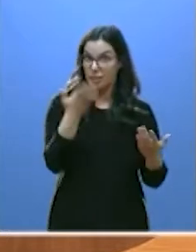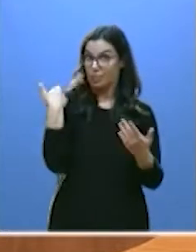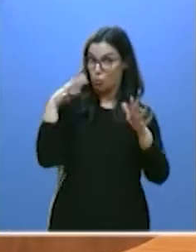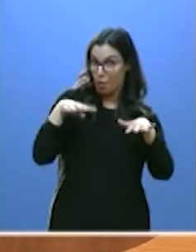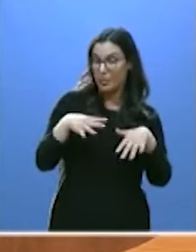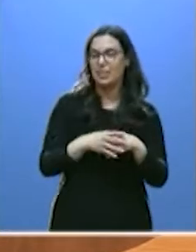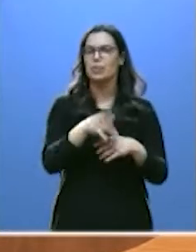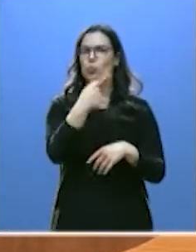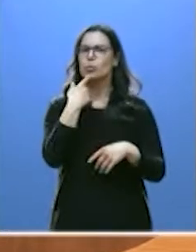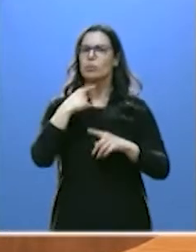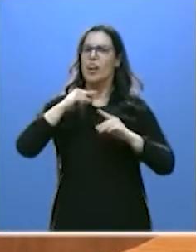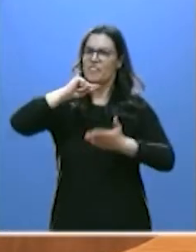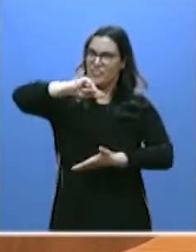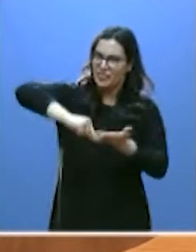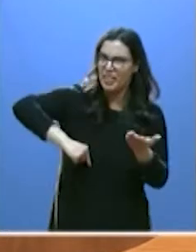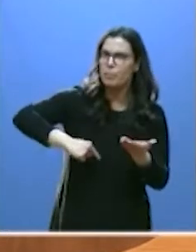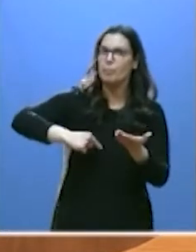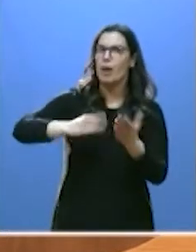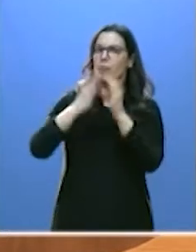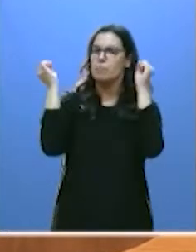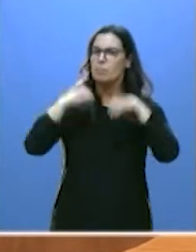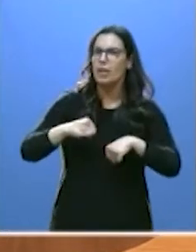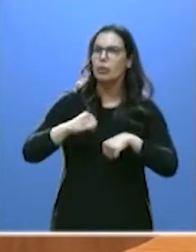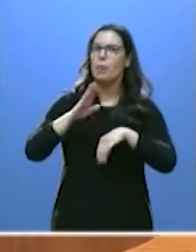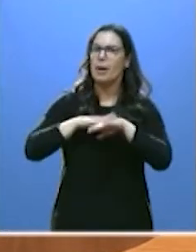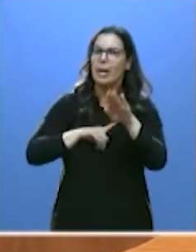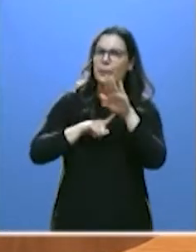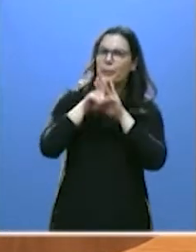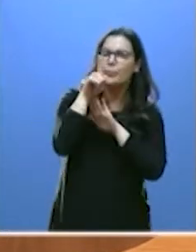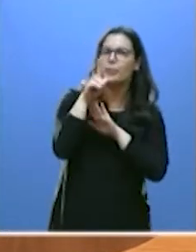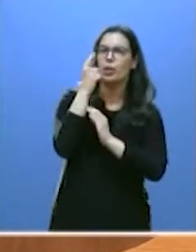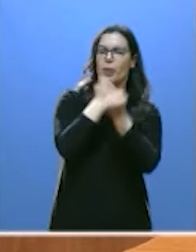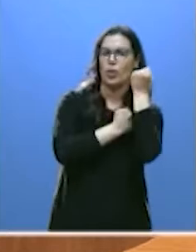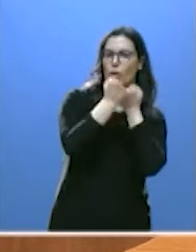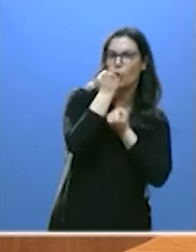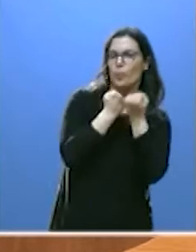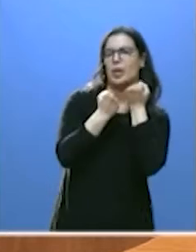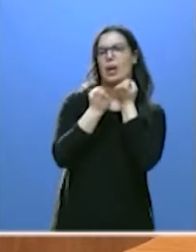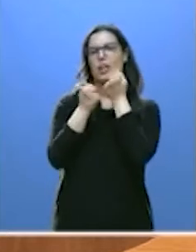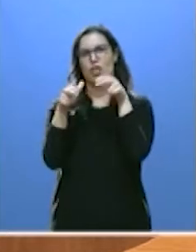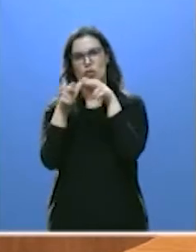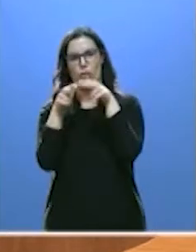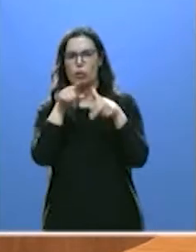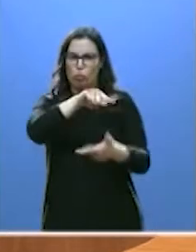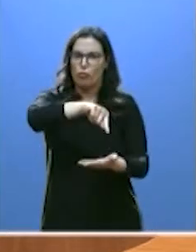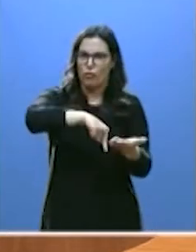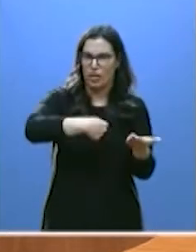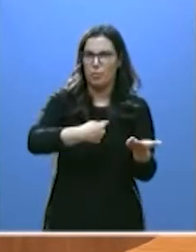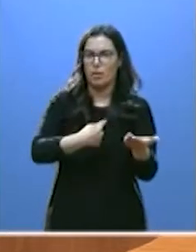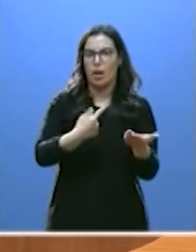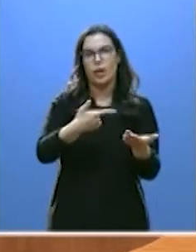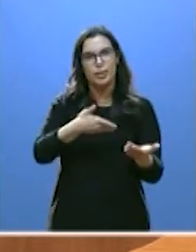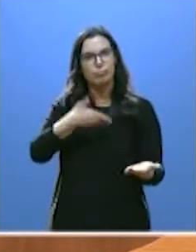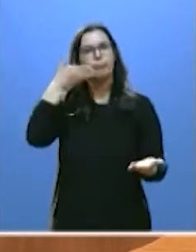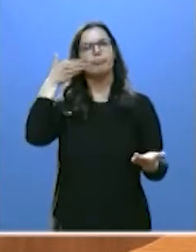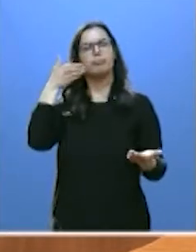firmaba el pacto por la recuperación económica y social. Y presumía entonces una